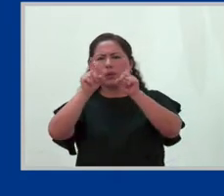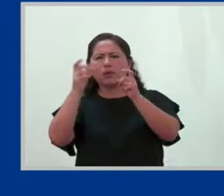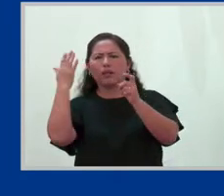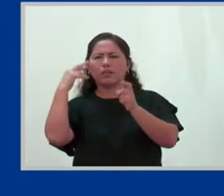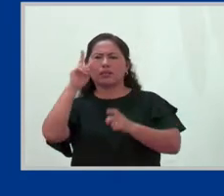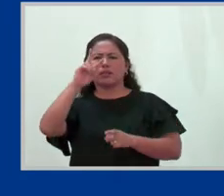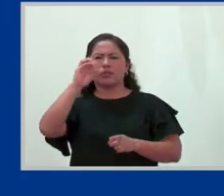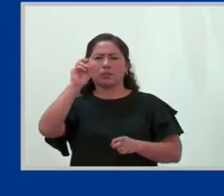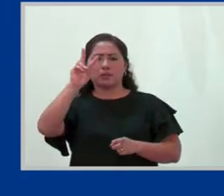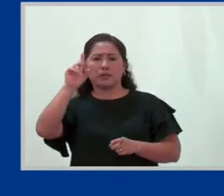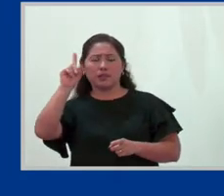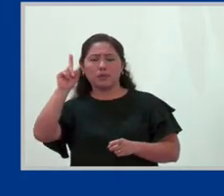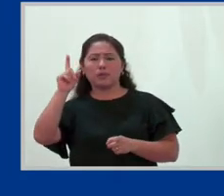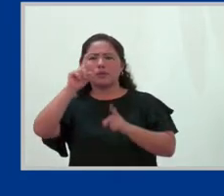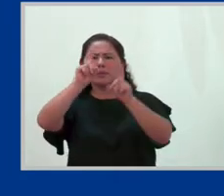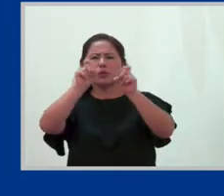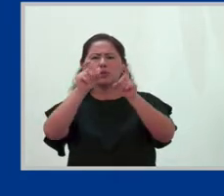2021,